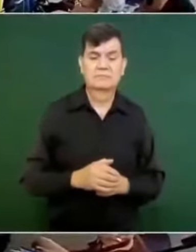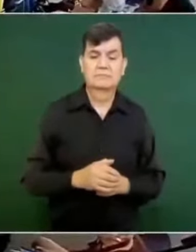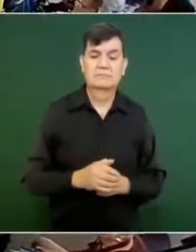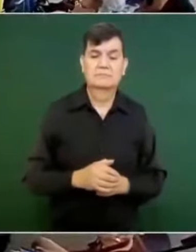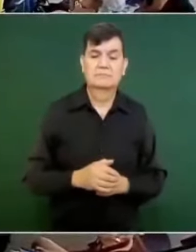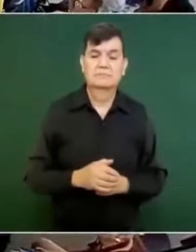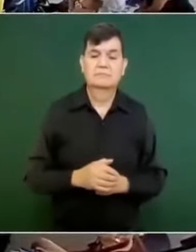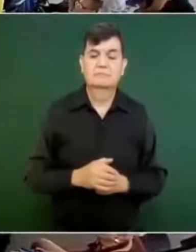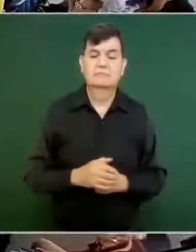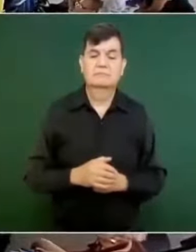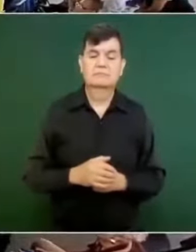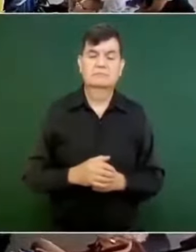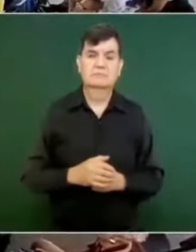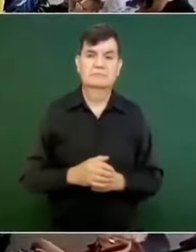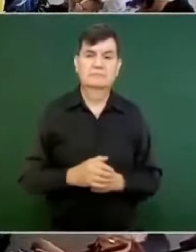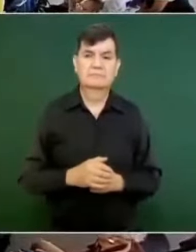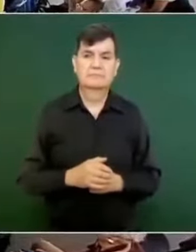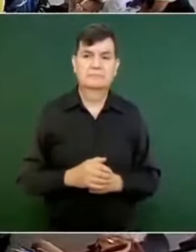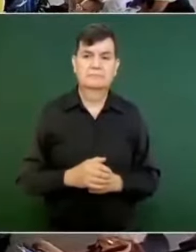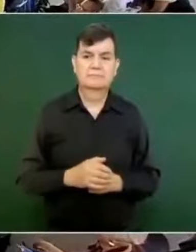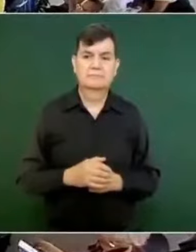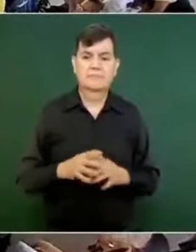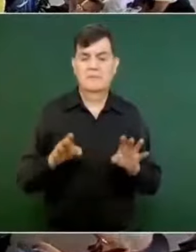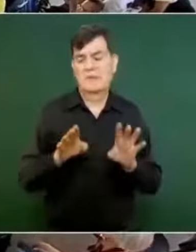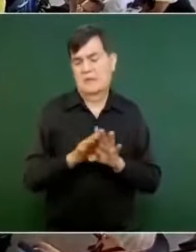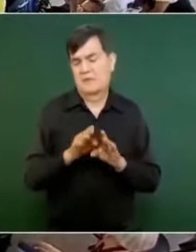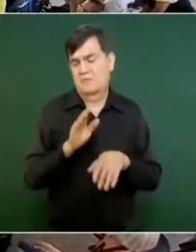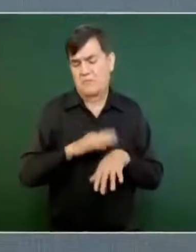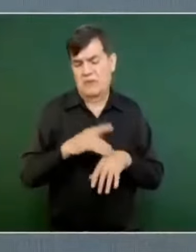Si es que no más,